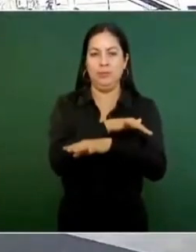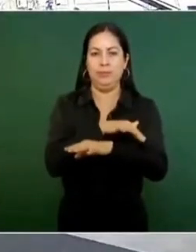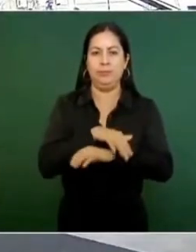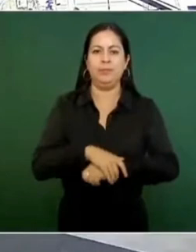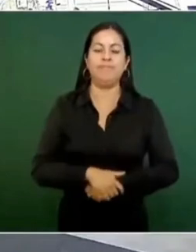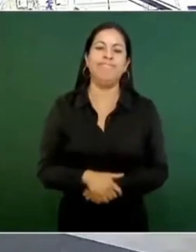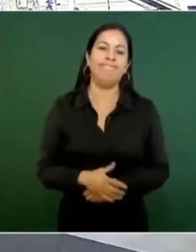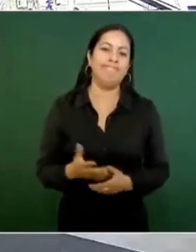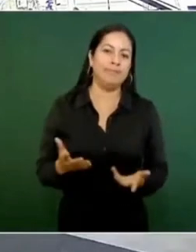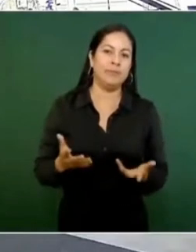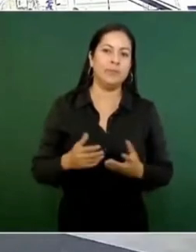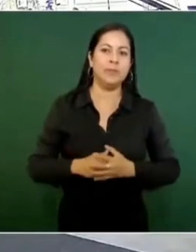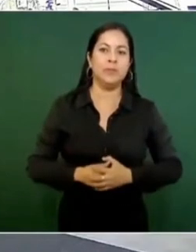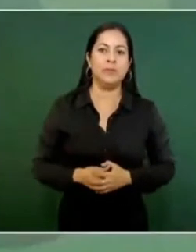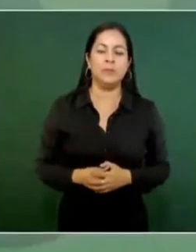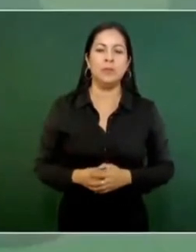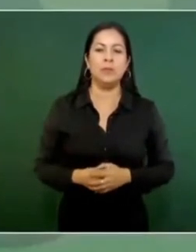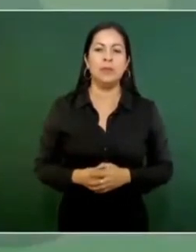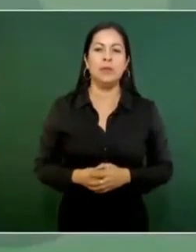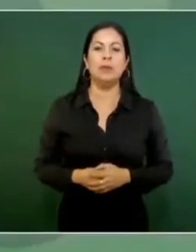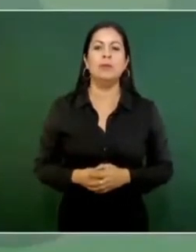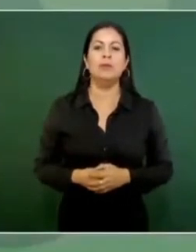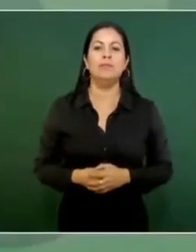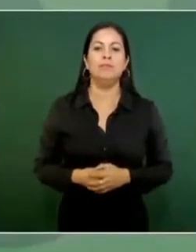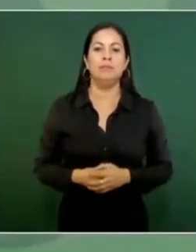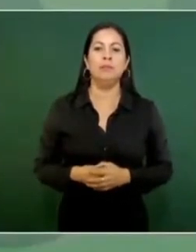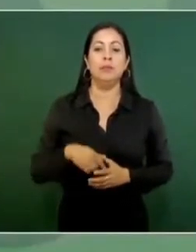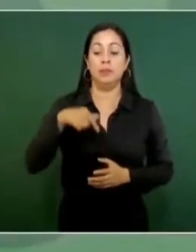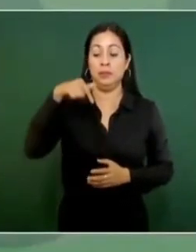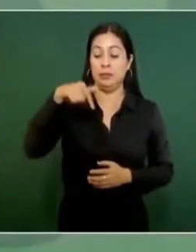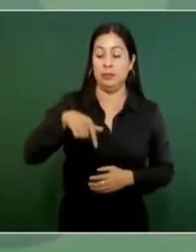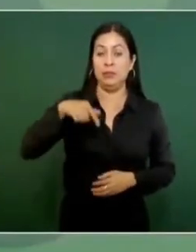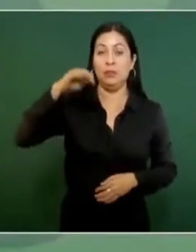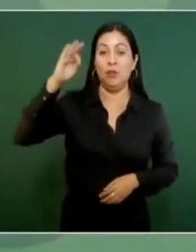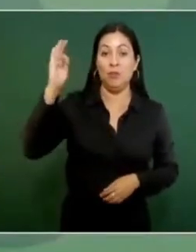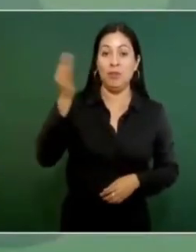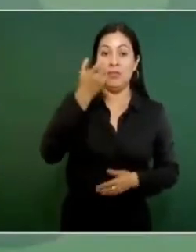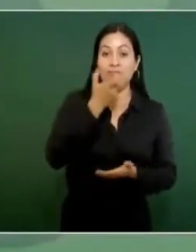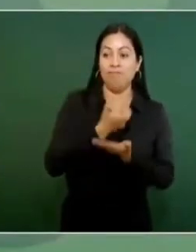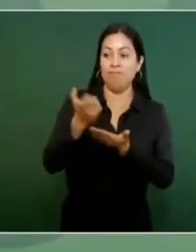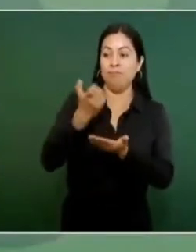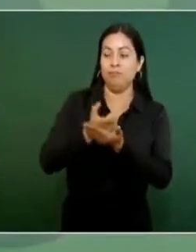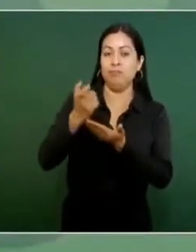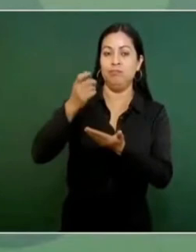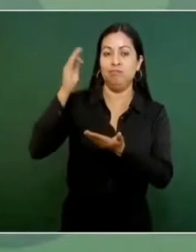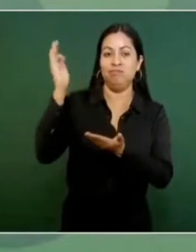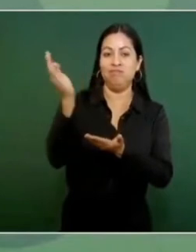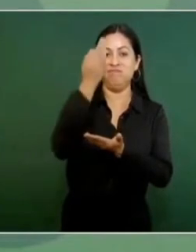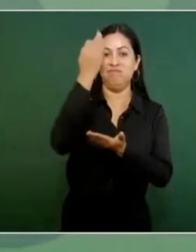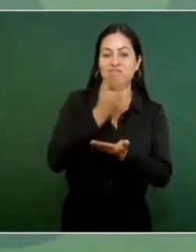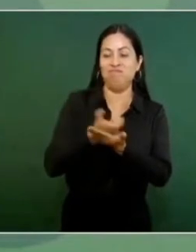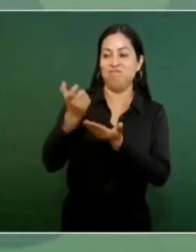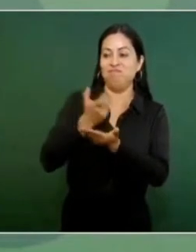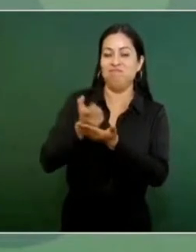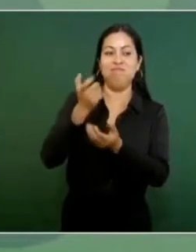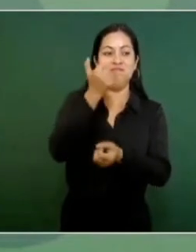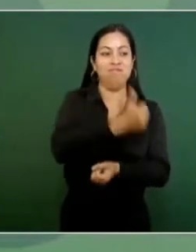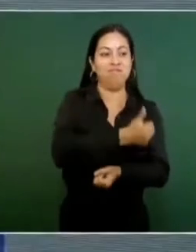Entonces, se envían desde la federación los recursos a los estados,